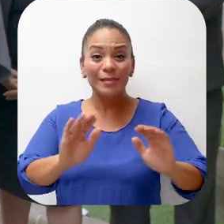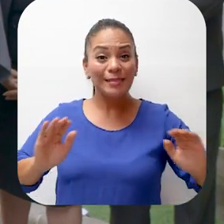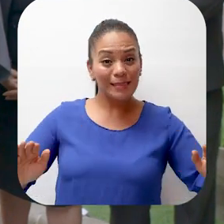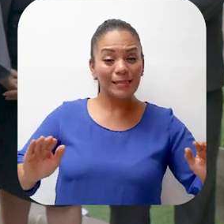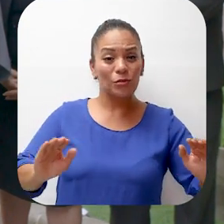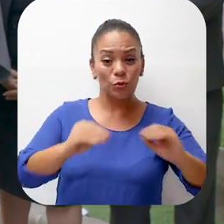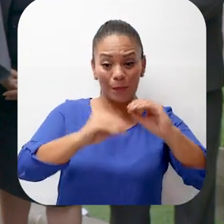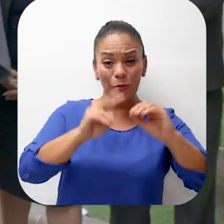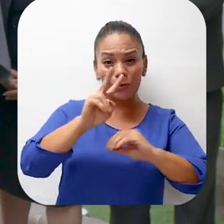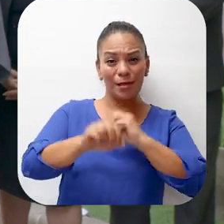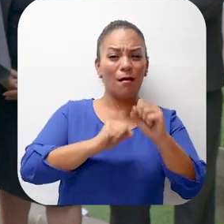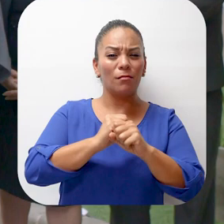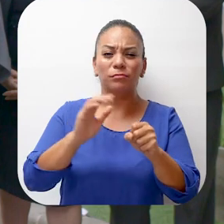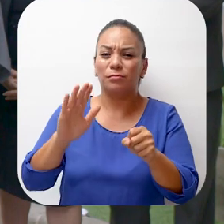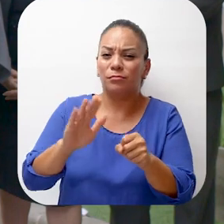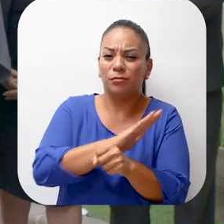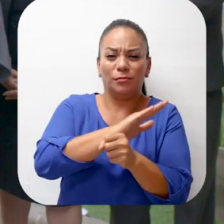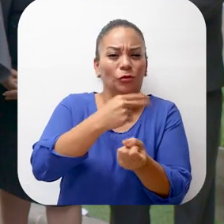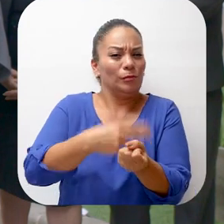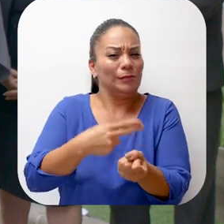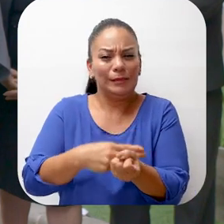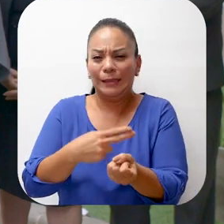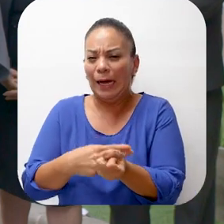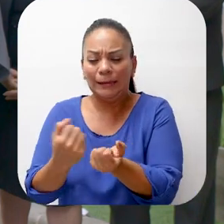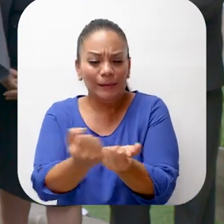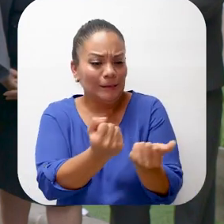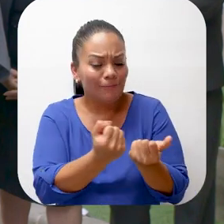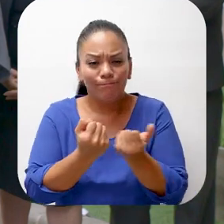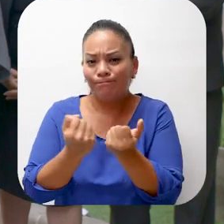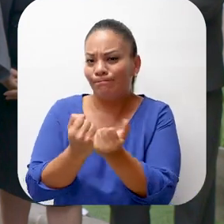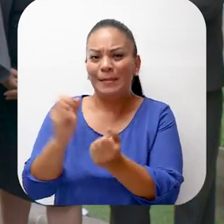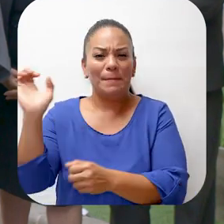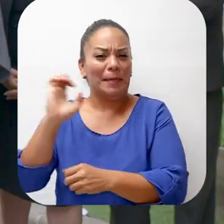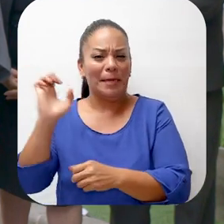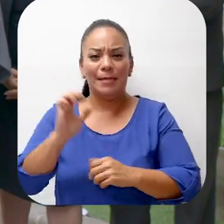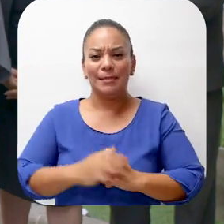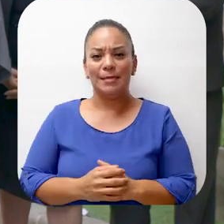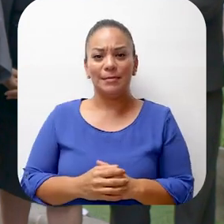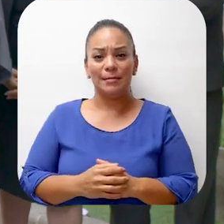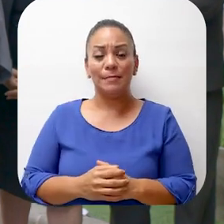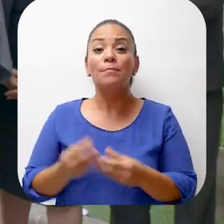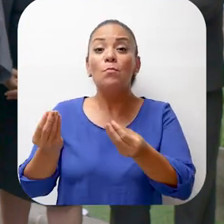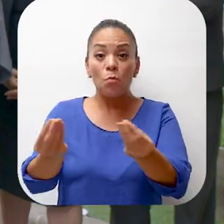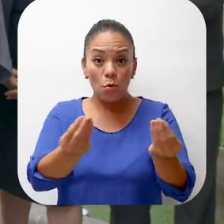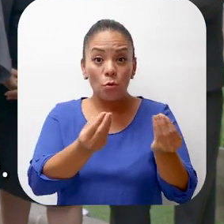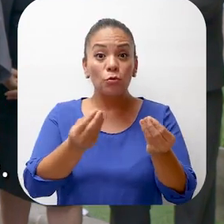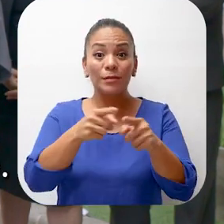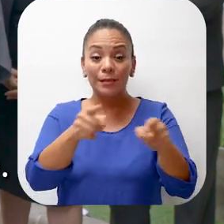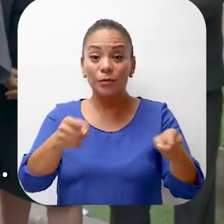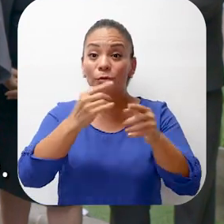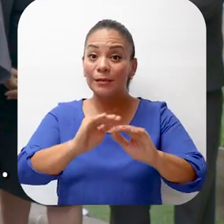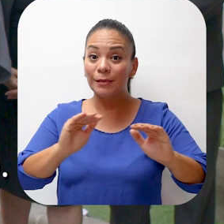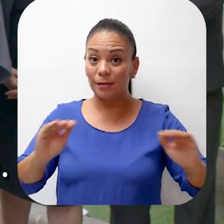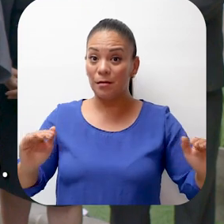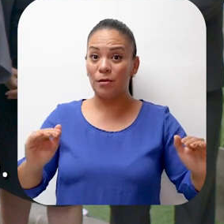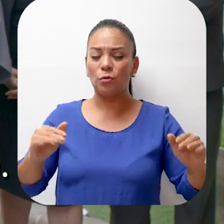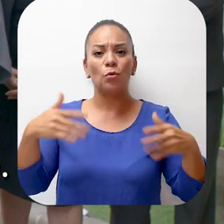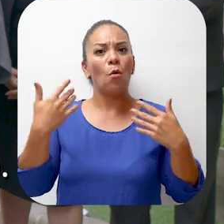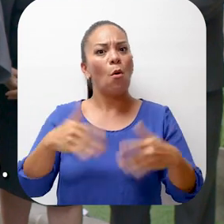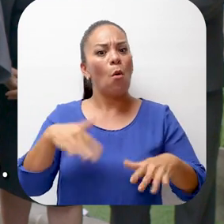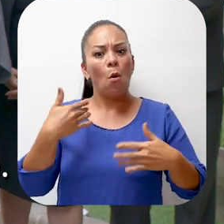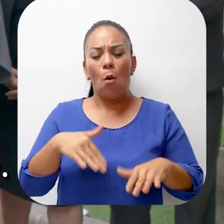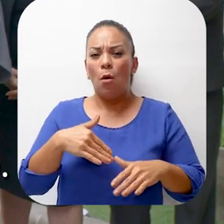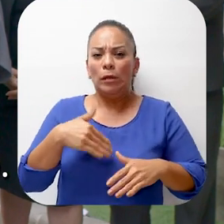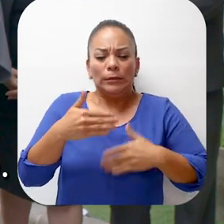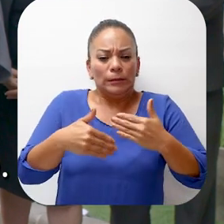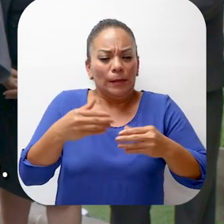llenan nuestros hospitales, abarrotan los servicios de emergencias y muchos de ellos tienen una evolución muy